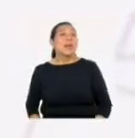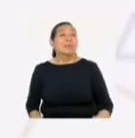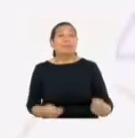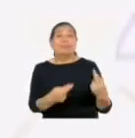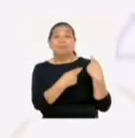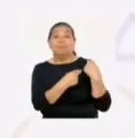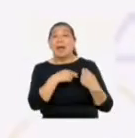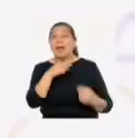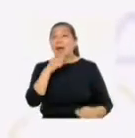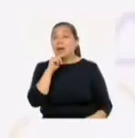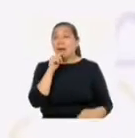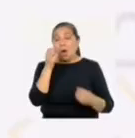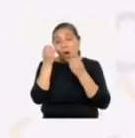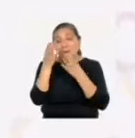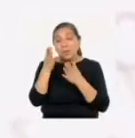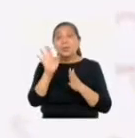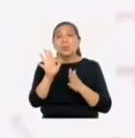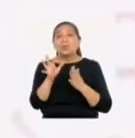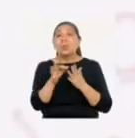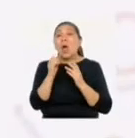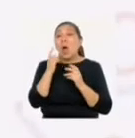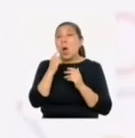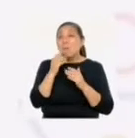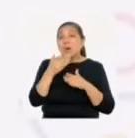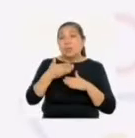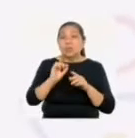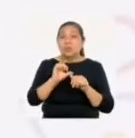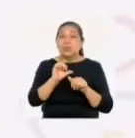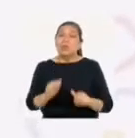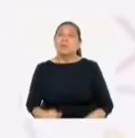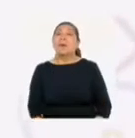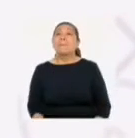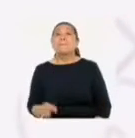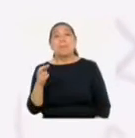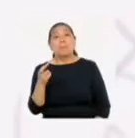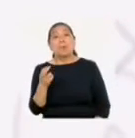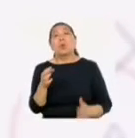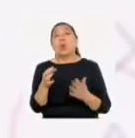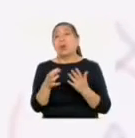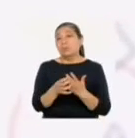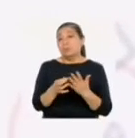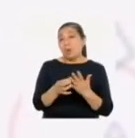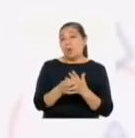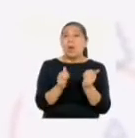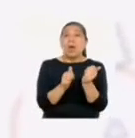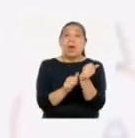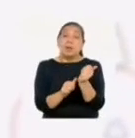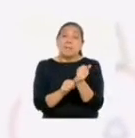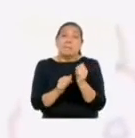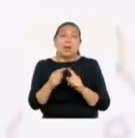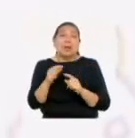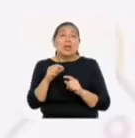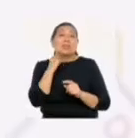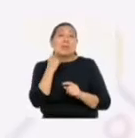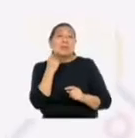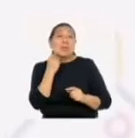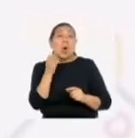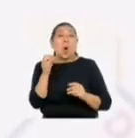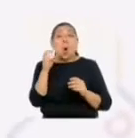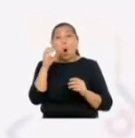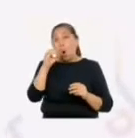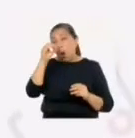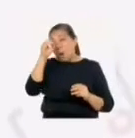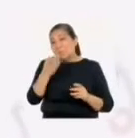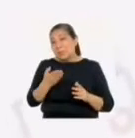obligaban a la mujer a obedecer a los miembros masculinos de su entorno. Padre, esposo, hermano, sacerdote,